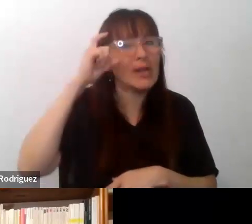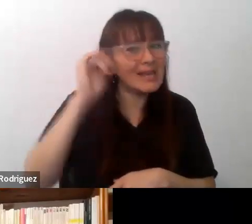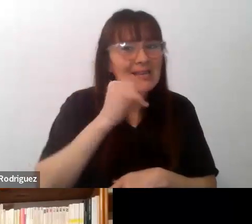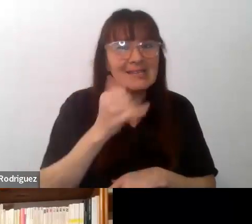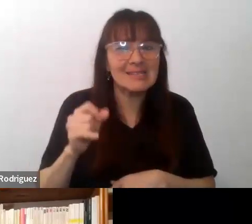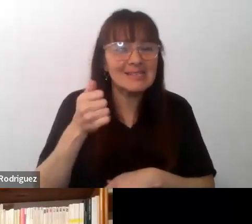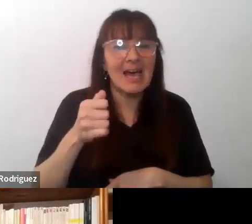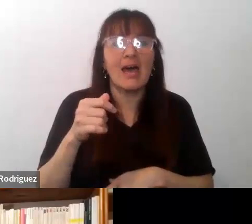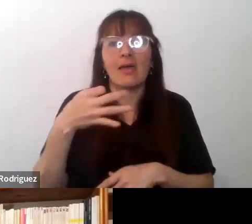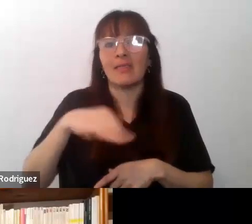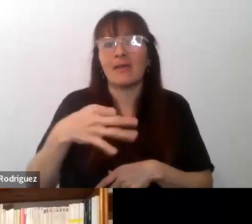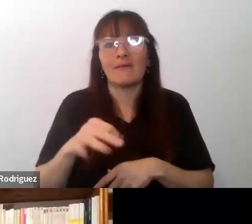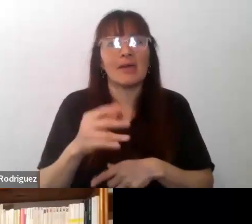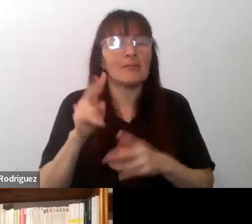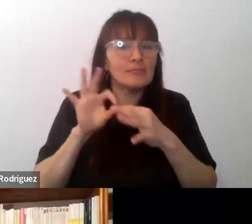la selección